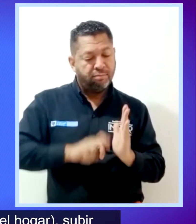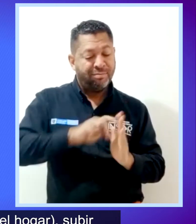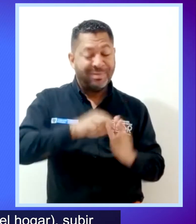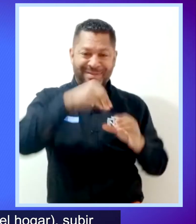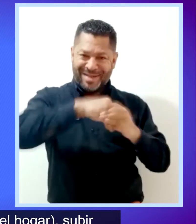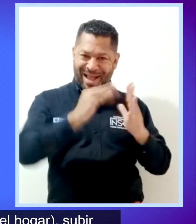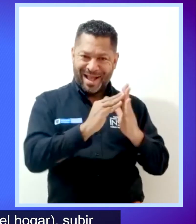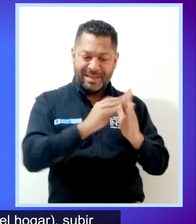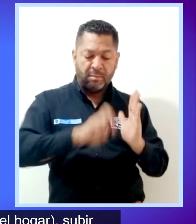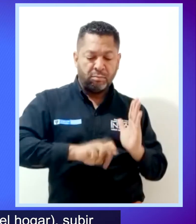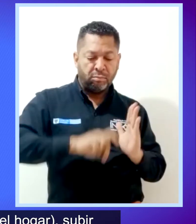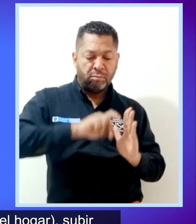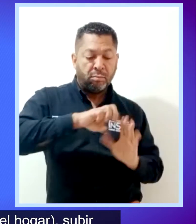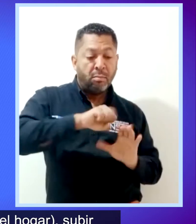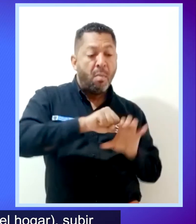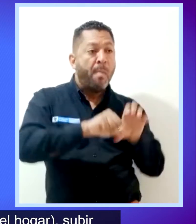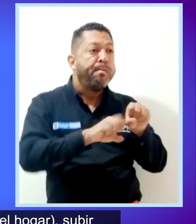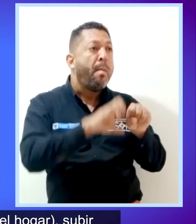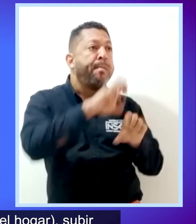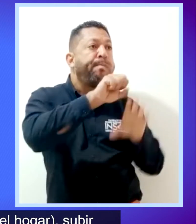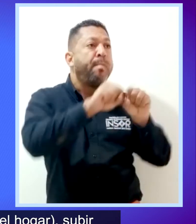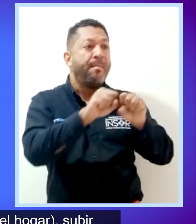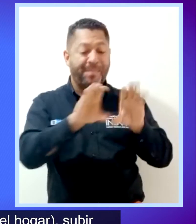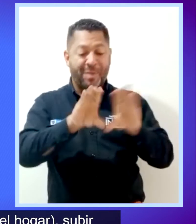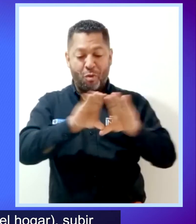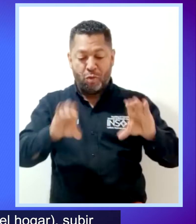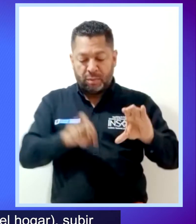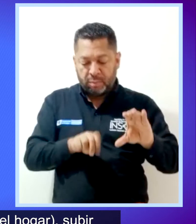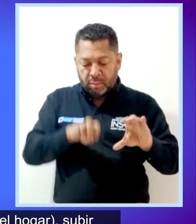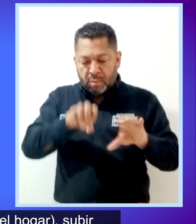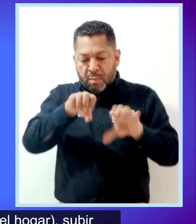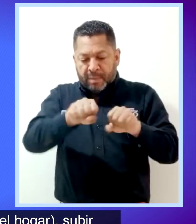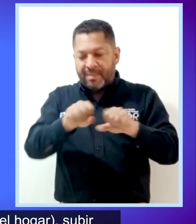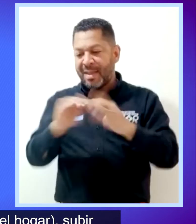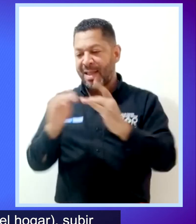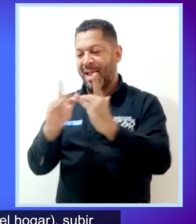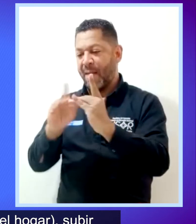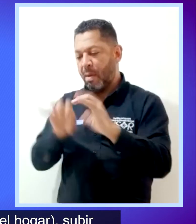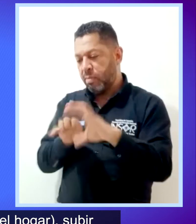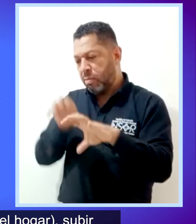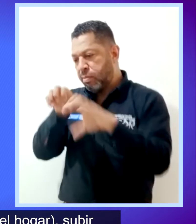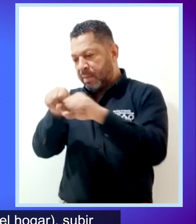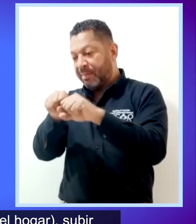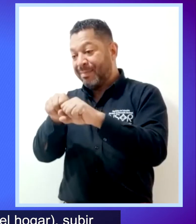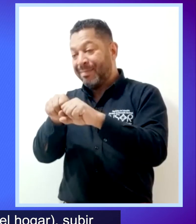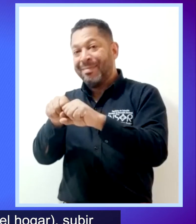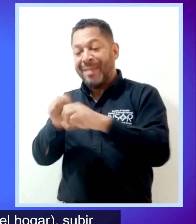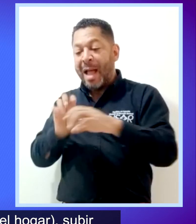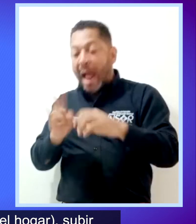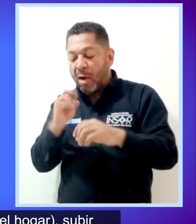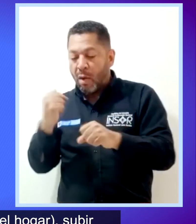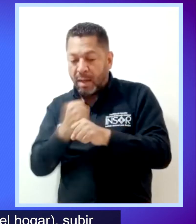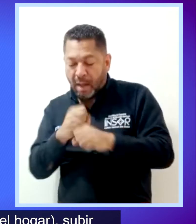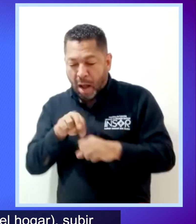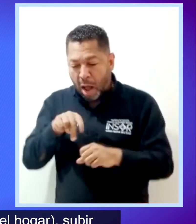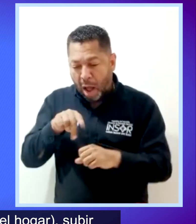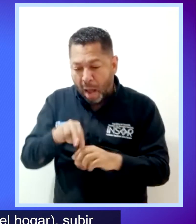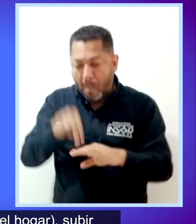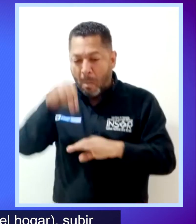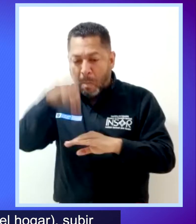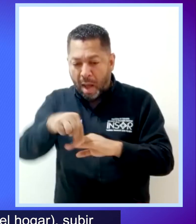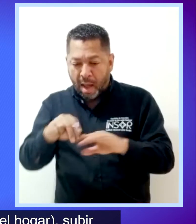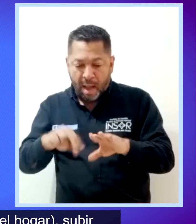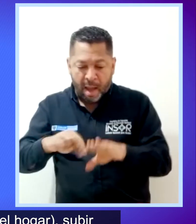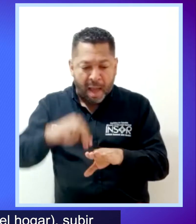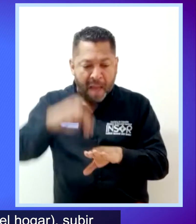escaleras si se dispone en el hogar, subir colchonetas, camas, trabajo con